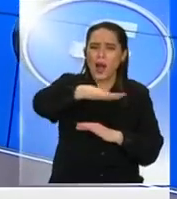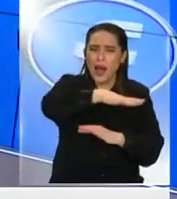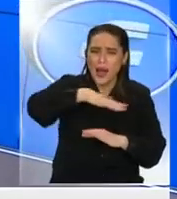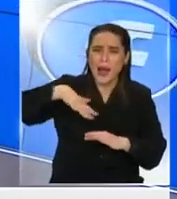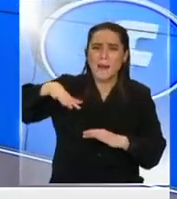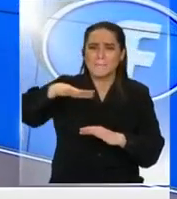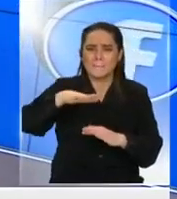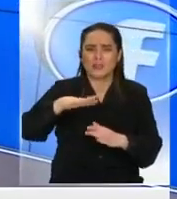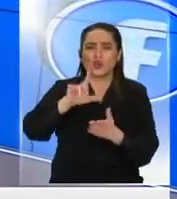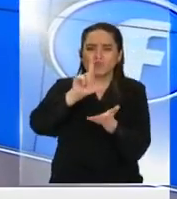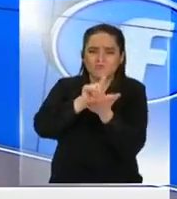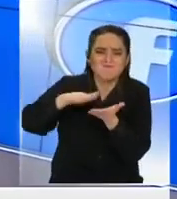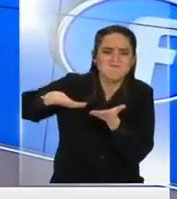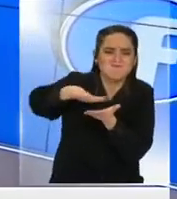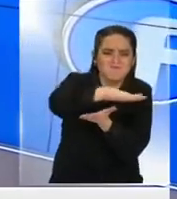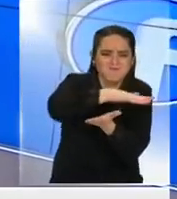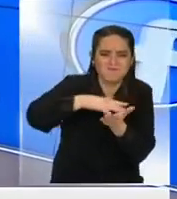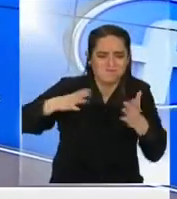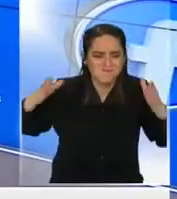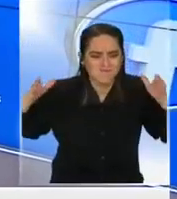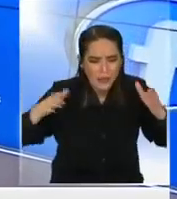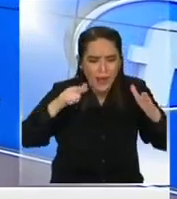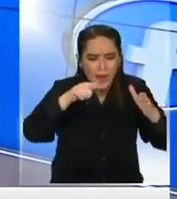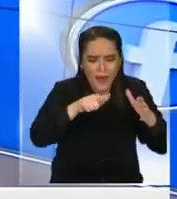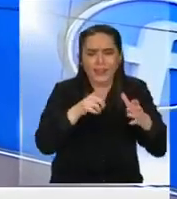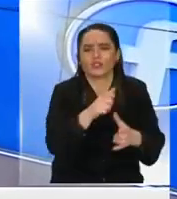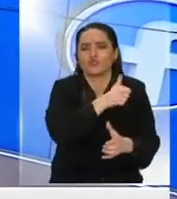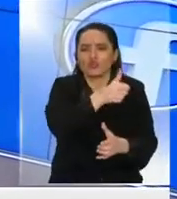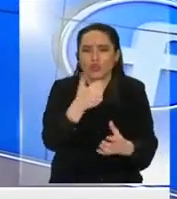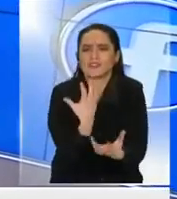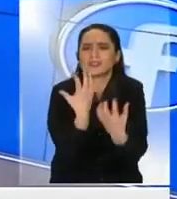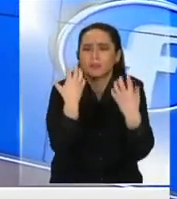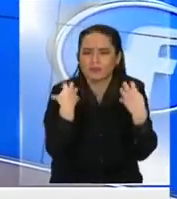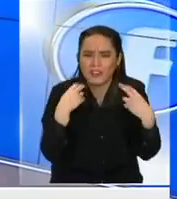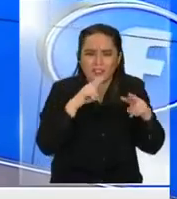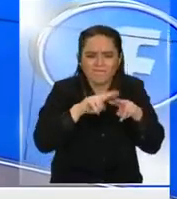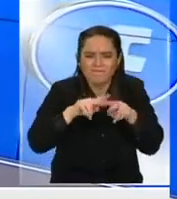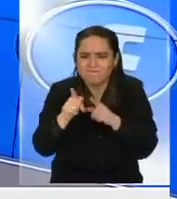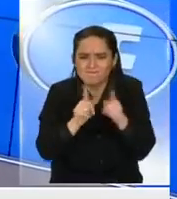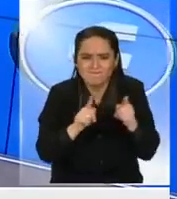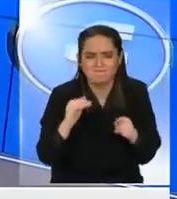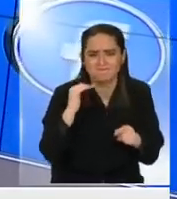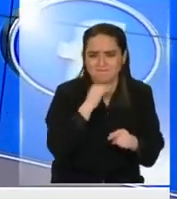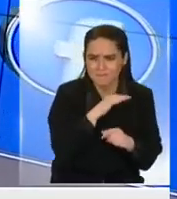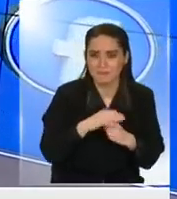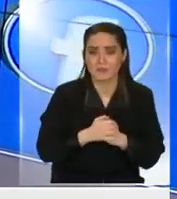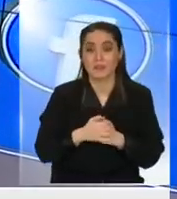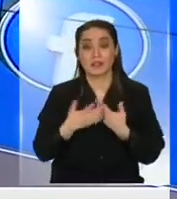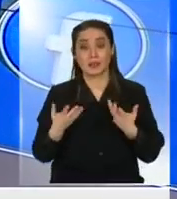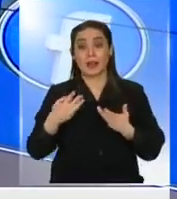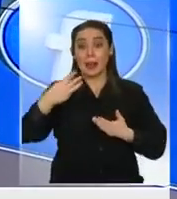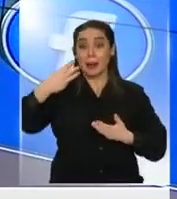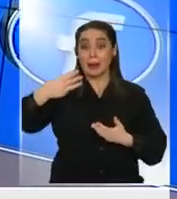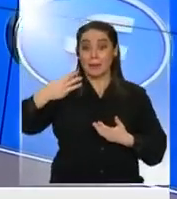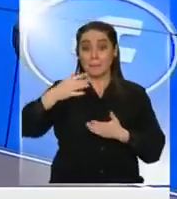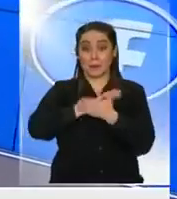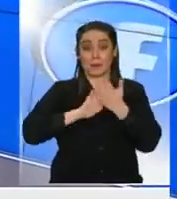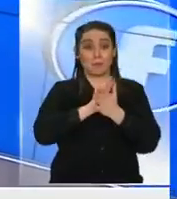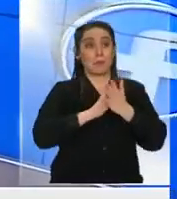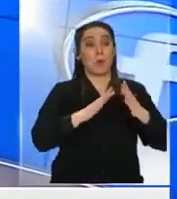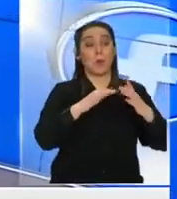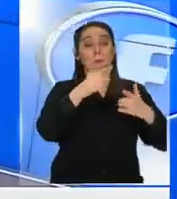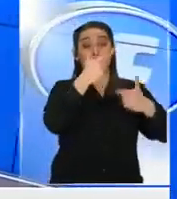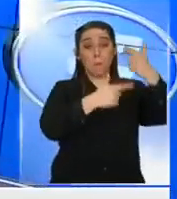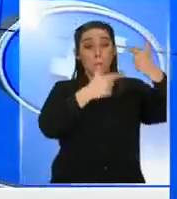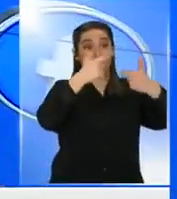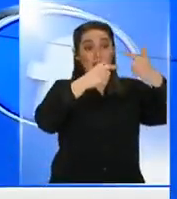ámbito de lo local que son la gran deuda que tiene Chile siempre se ha considerado que los municipios son como la segunda división de la política y